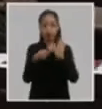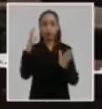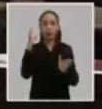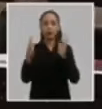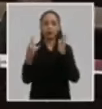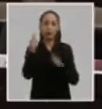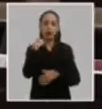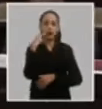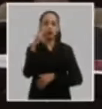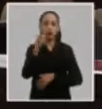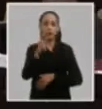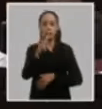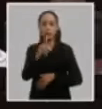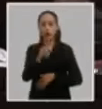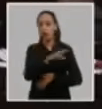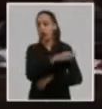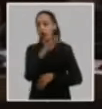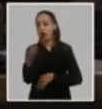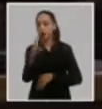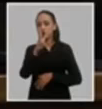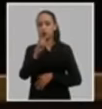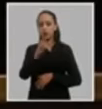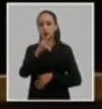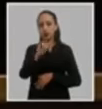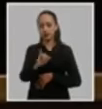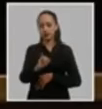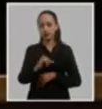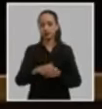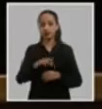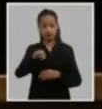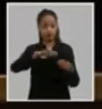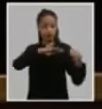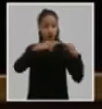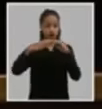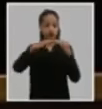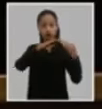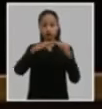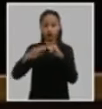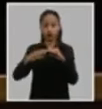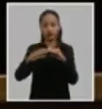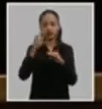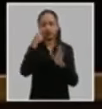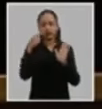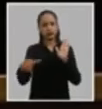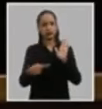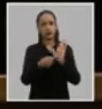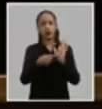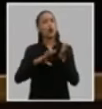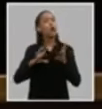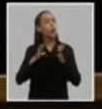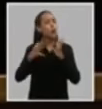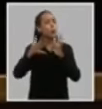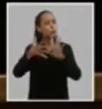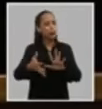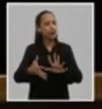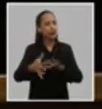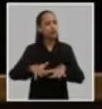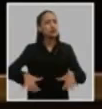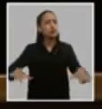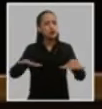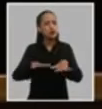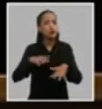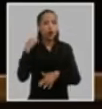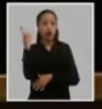veintiuno dos mil veintiséis durante el debate se puso de manifiesto la complejidad del contexto